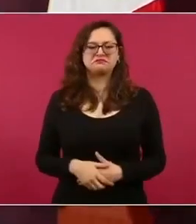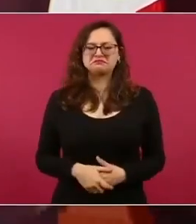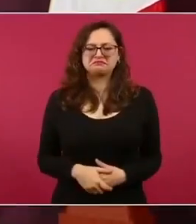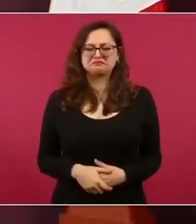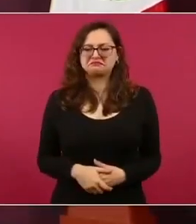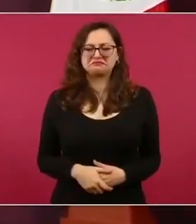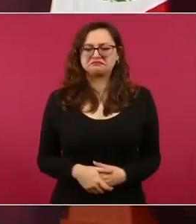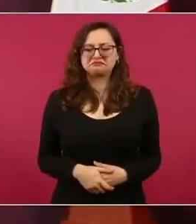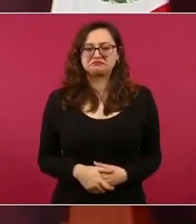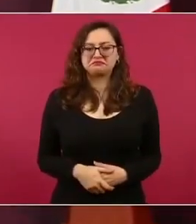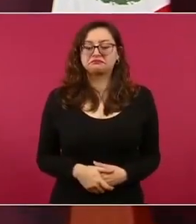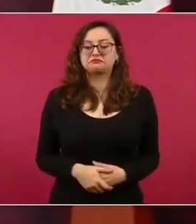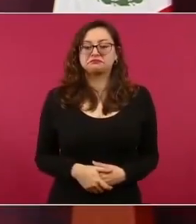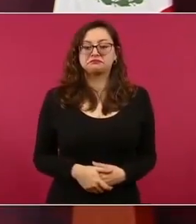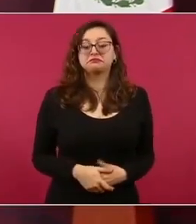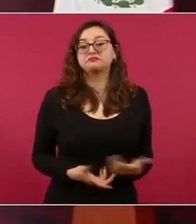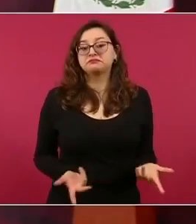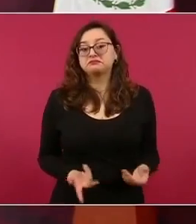las televisoras